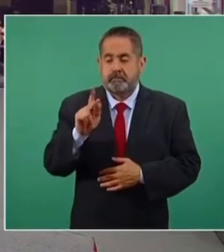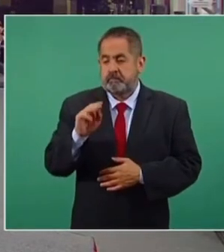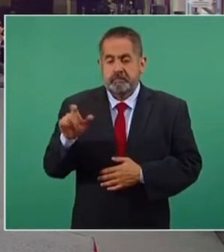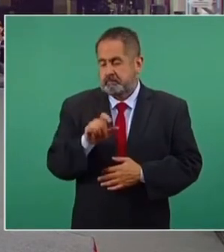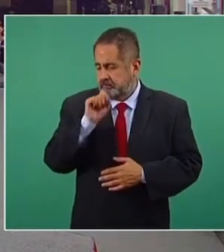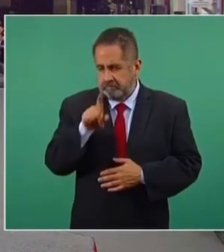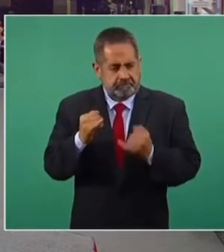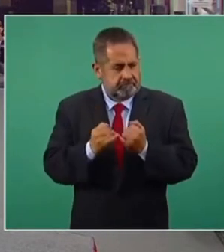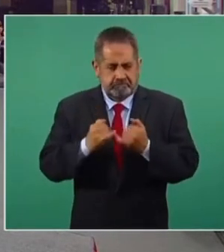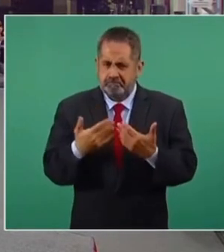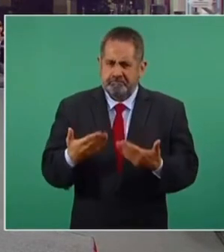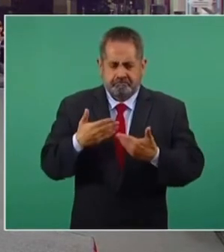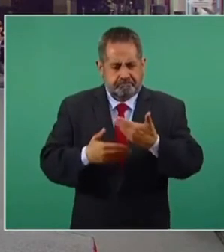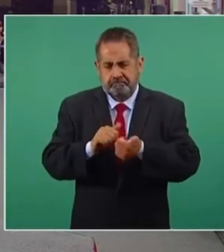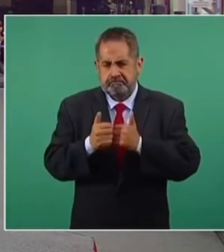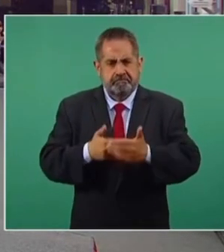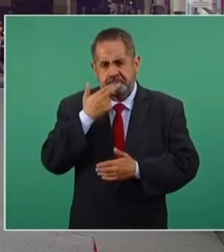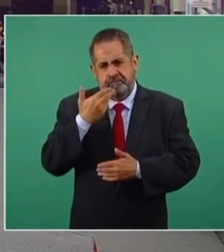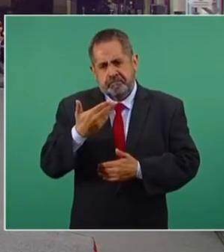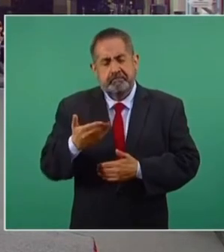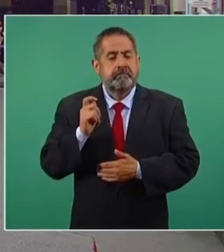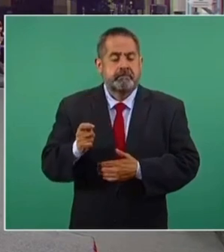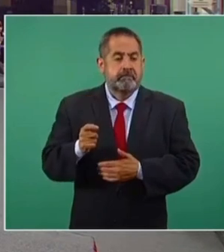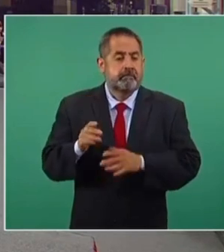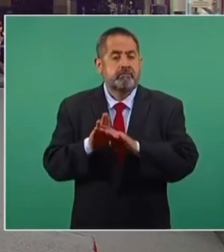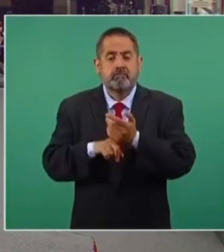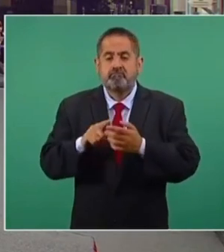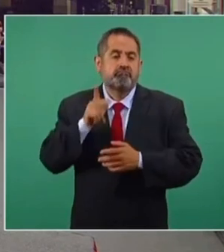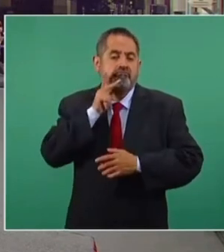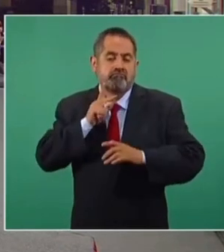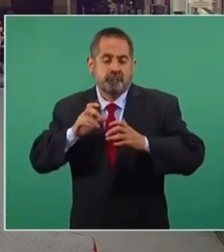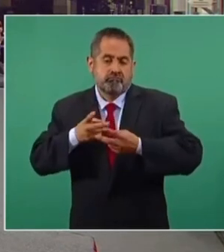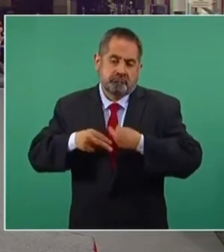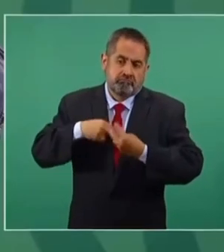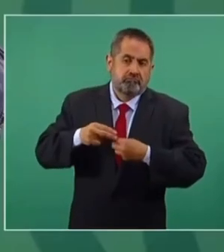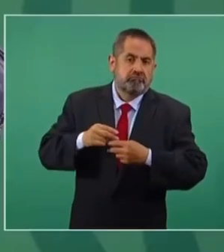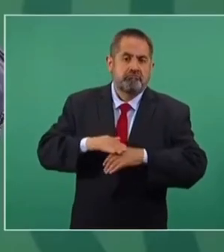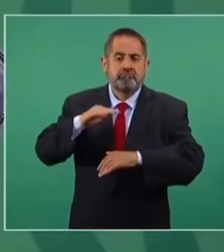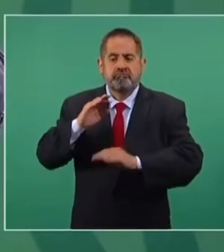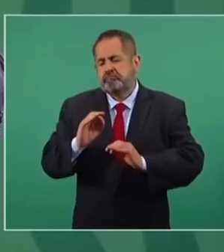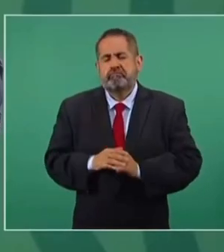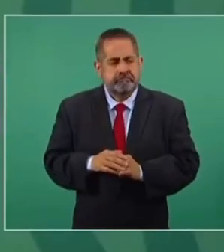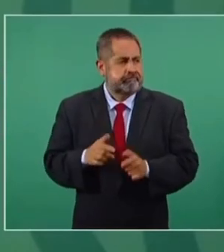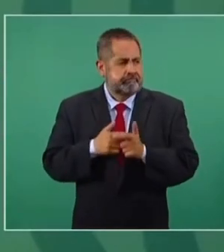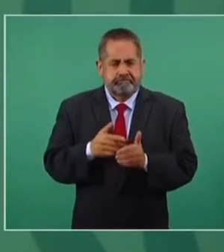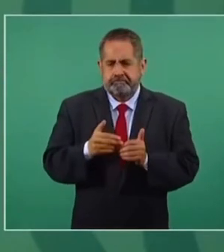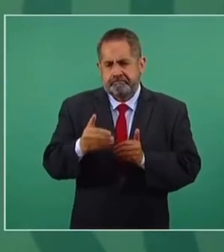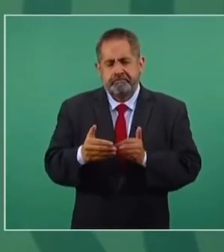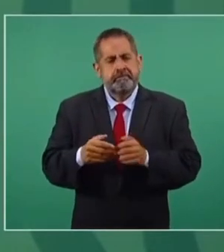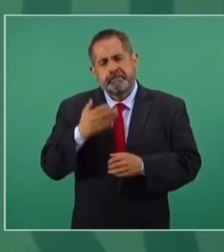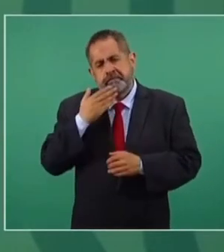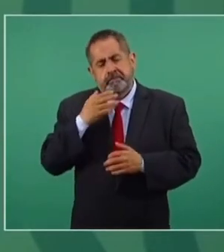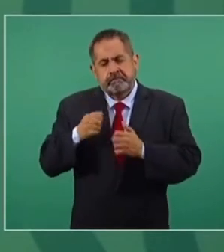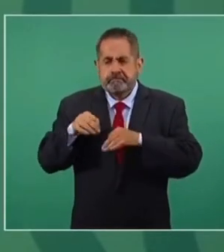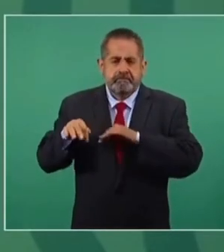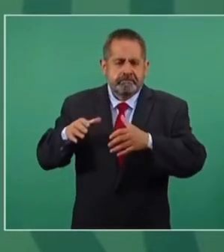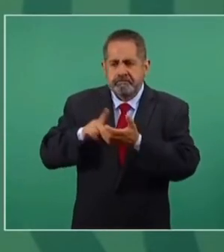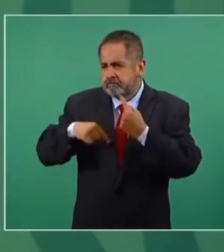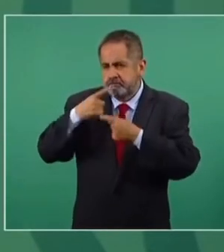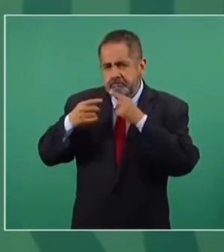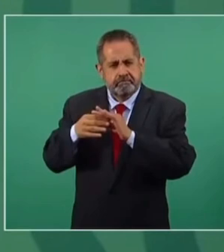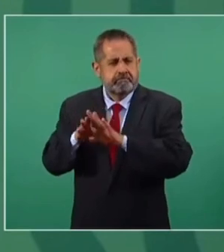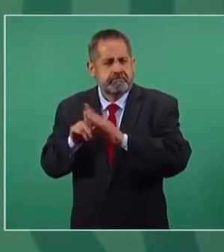mismo, hay una recuperación en la producción de petróleo y seguimos adelante con trabajos de